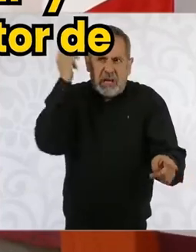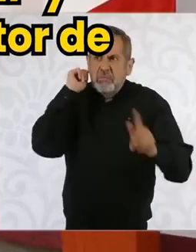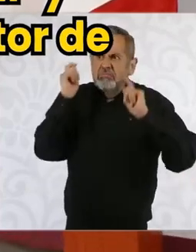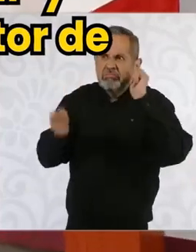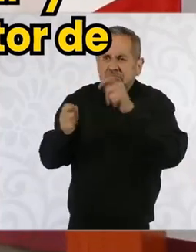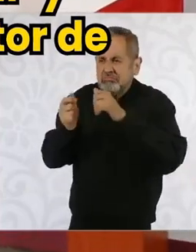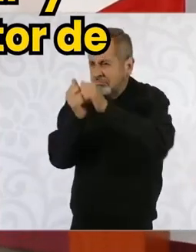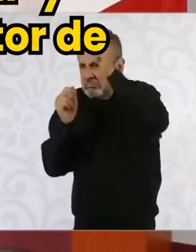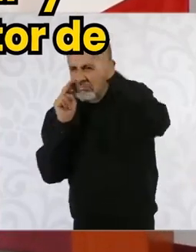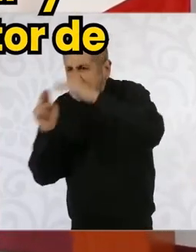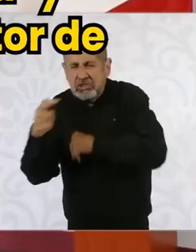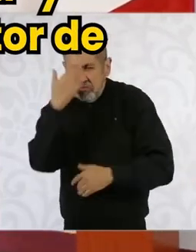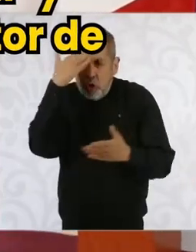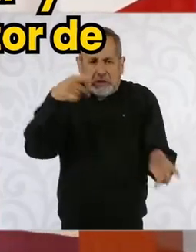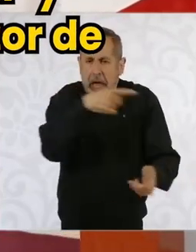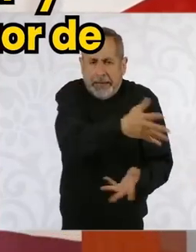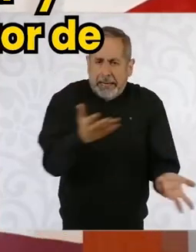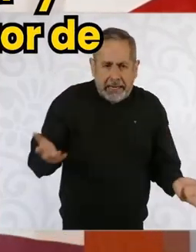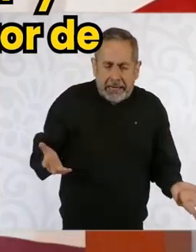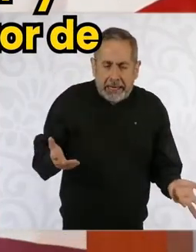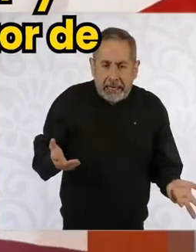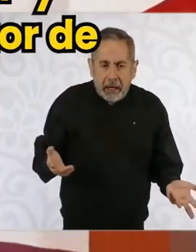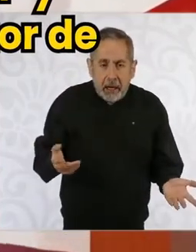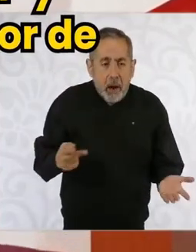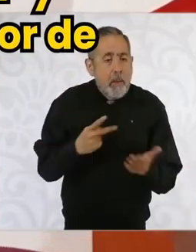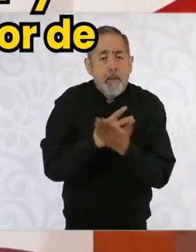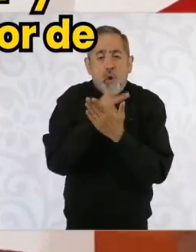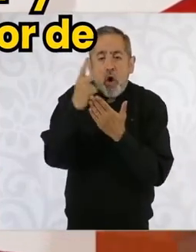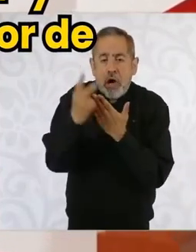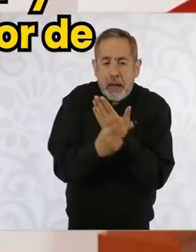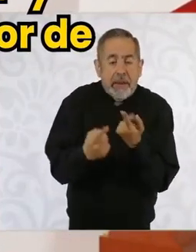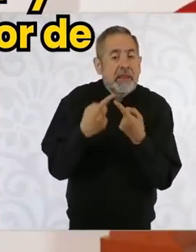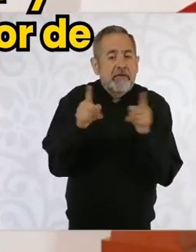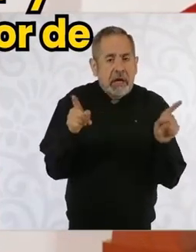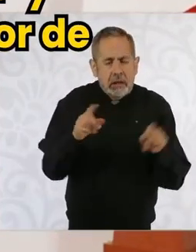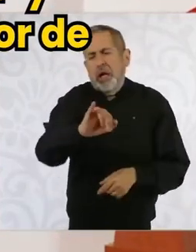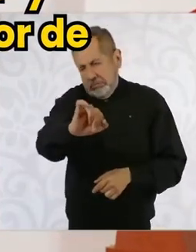¿Es un programa educativo distinto? Sí,